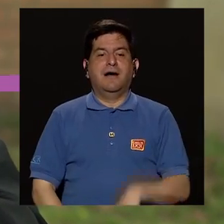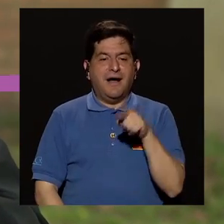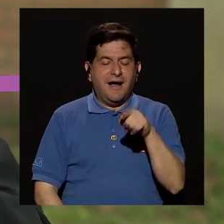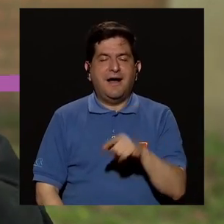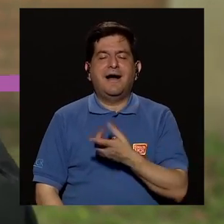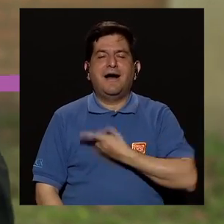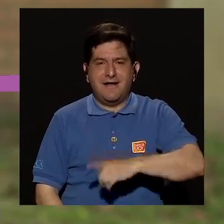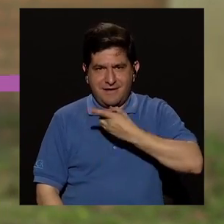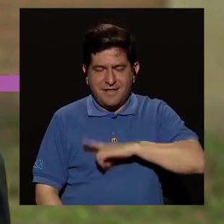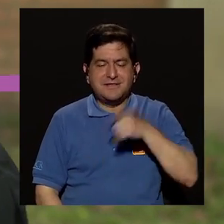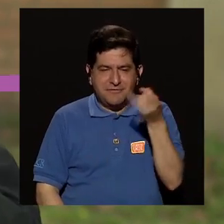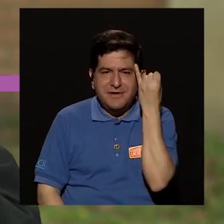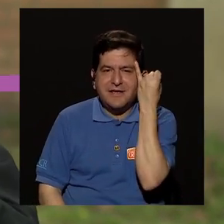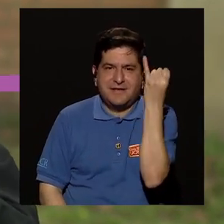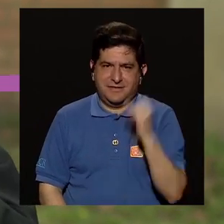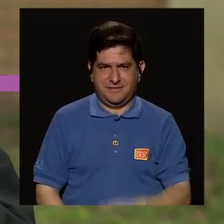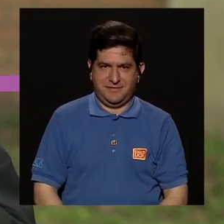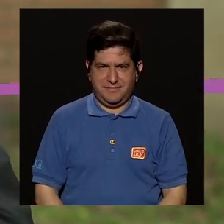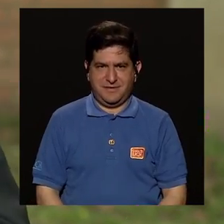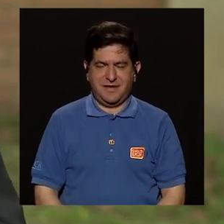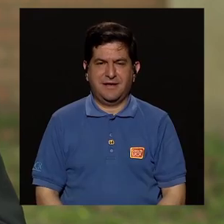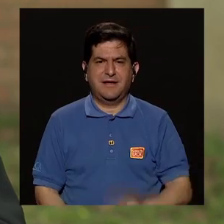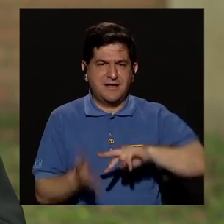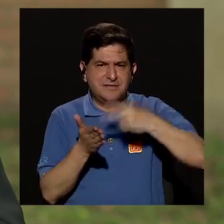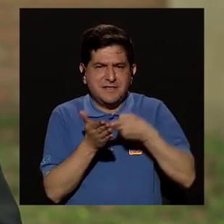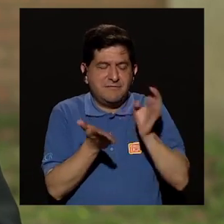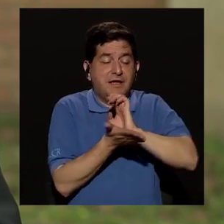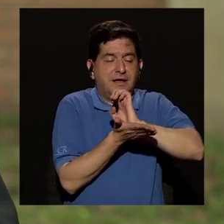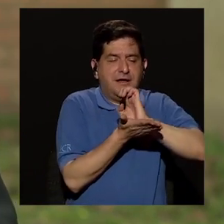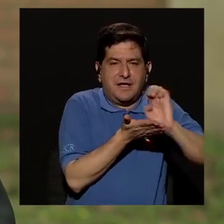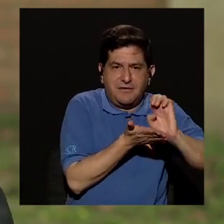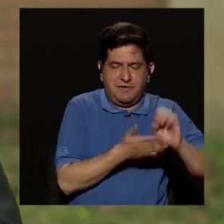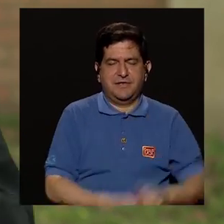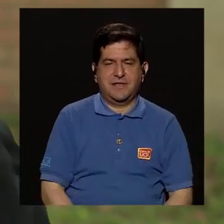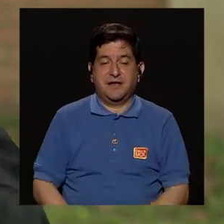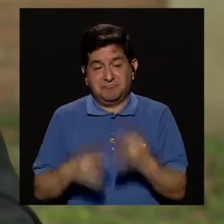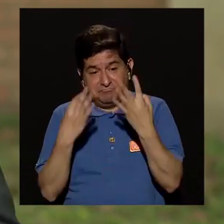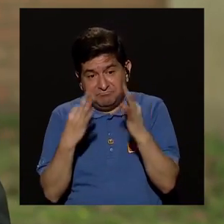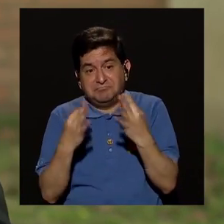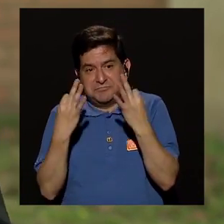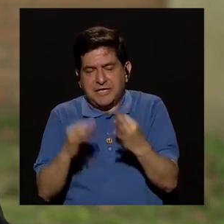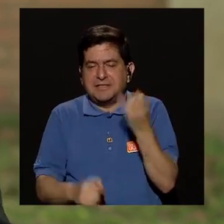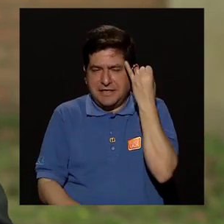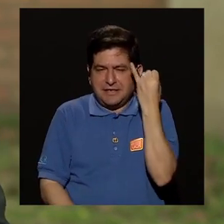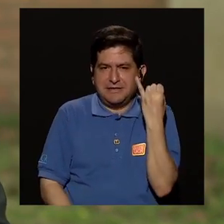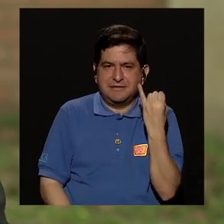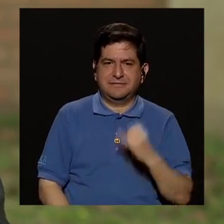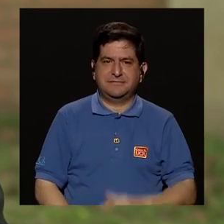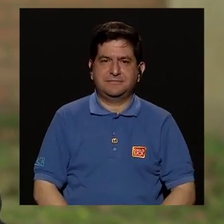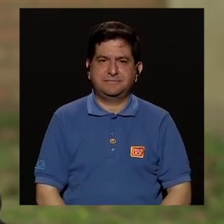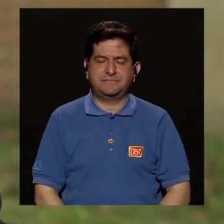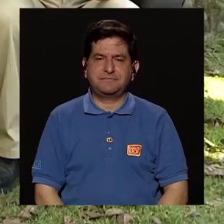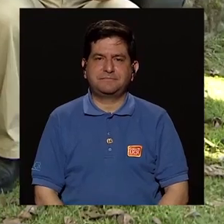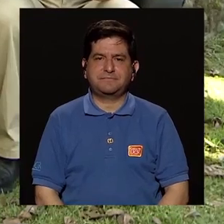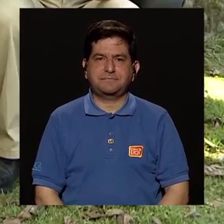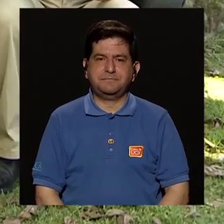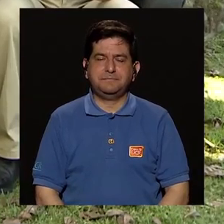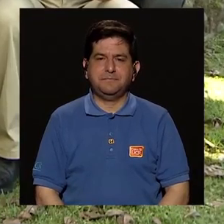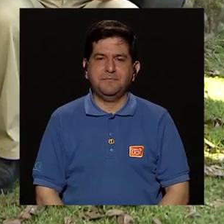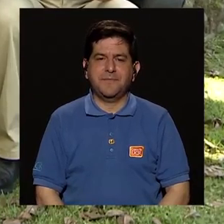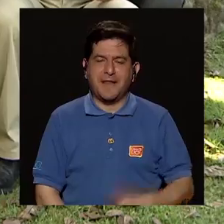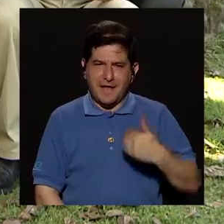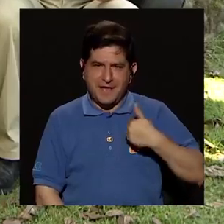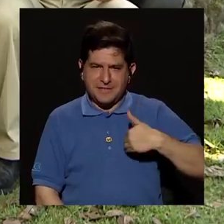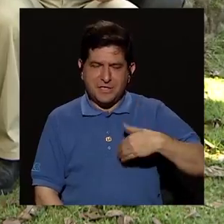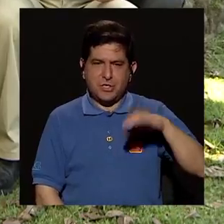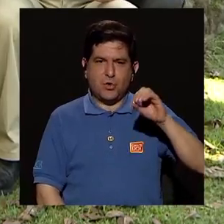disciplina en ese sentido, perdón, es más preventiva. O deberíamos considerarla más preventiva. Don Osvaldo,